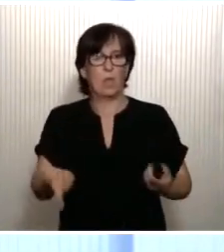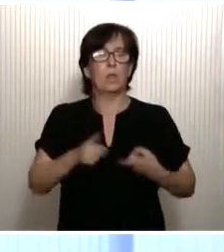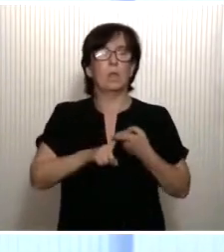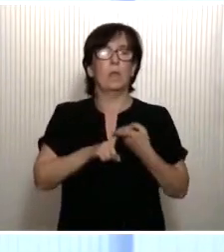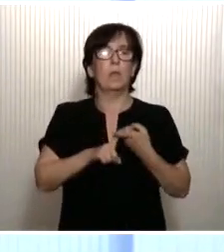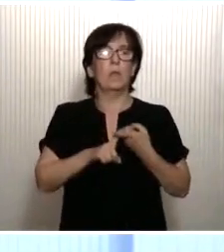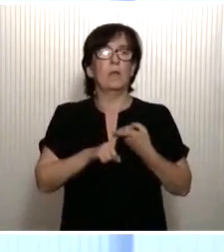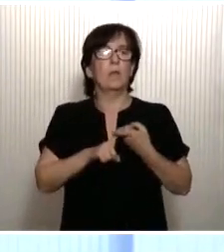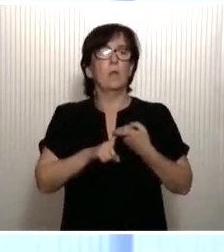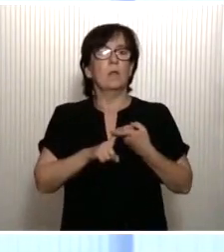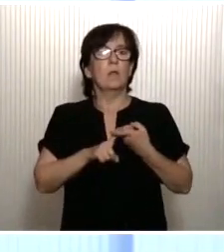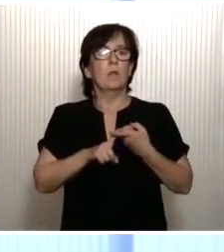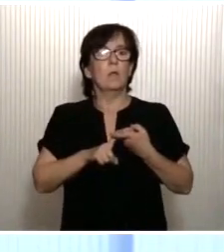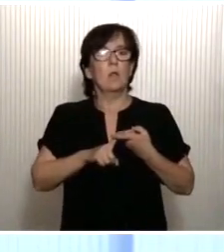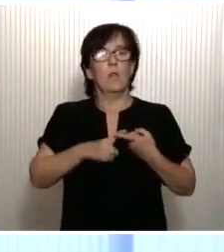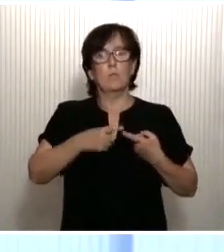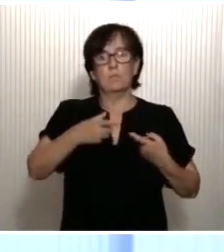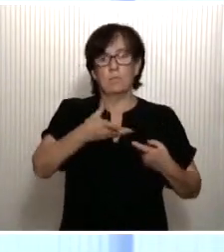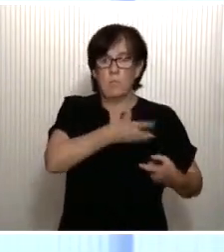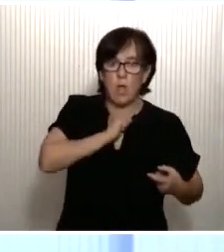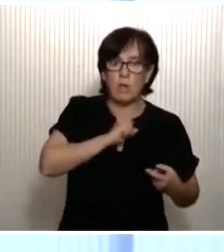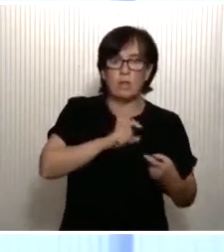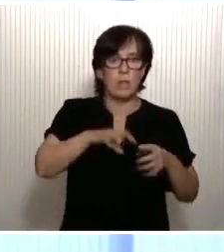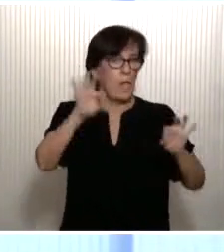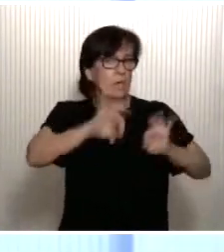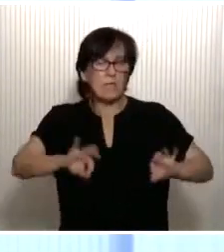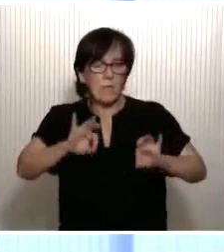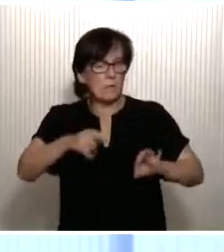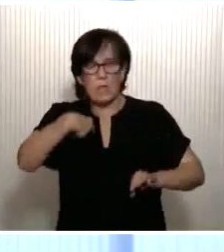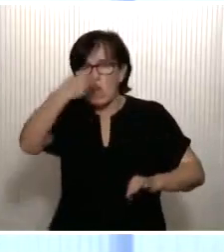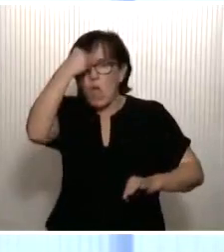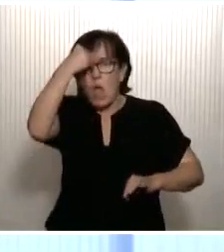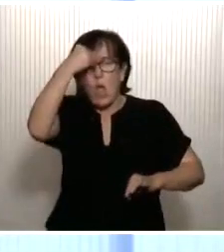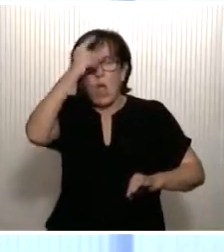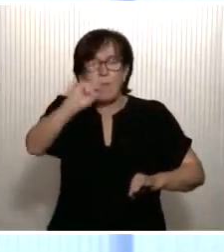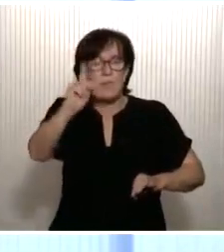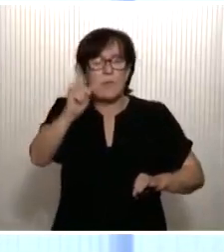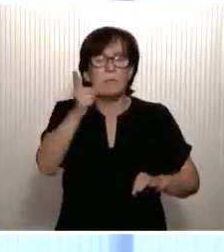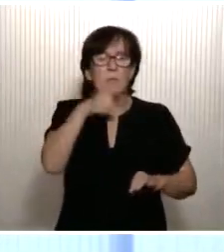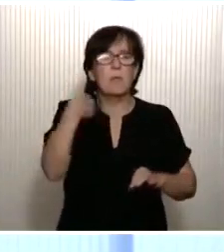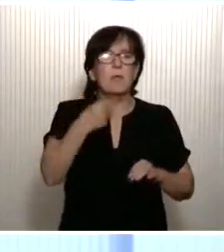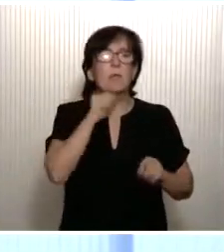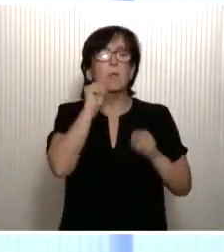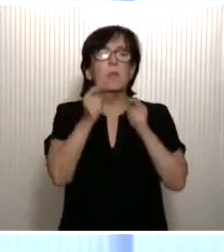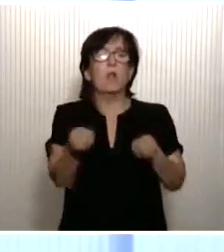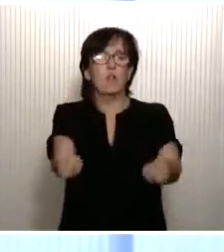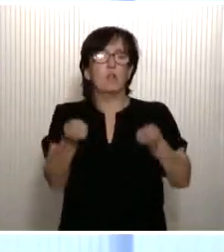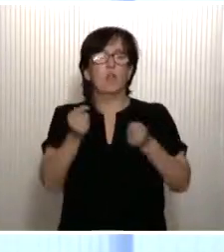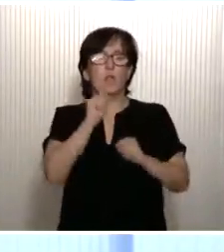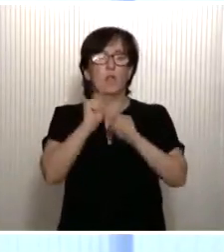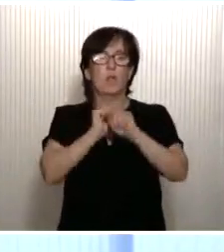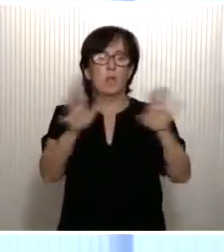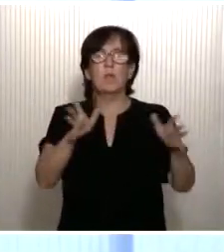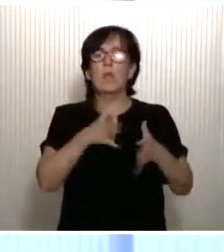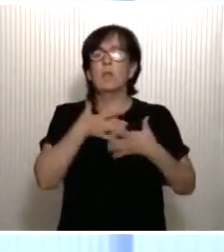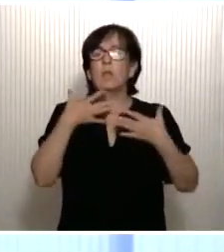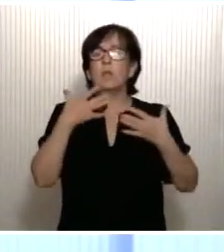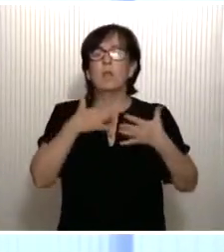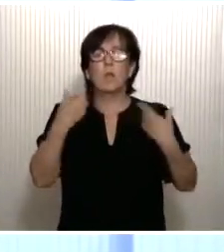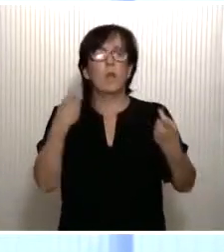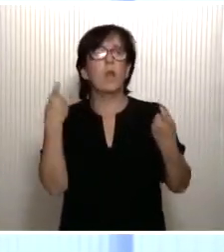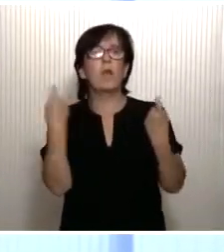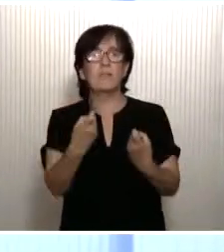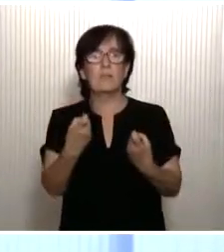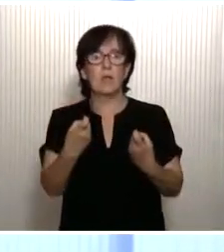y cuerpos de seguridad del Estado. A nadie se le pasaría por la cabeza contener el virus ni a cualquier enemigo con una